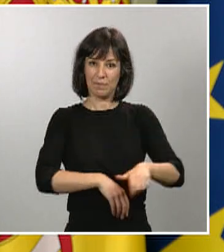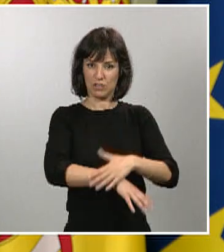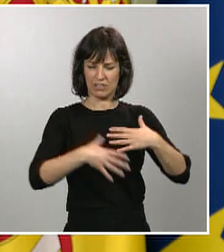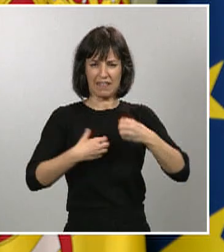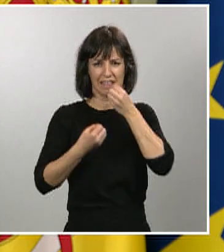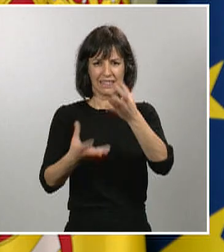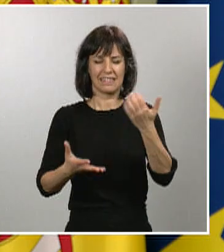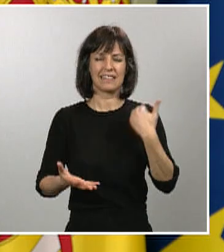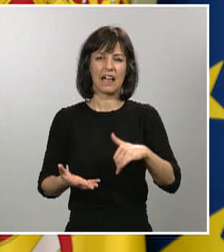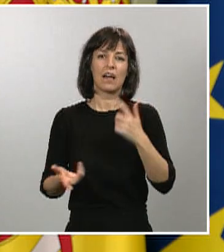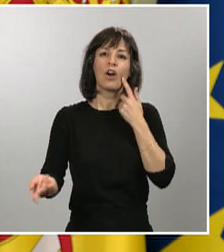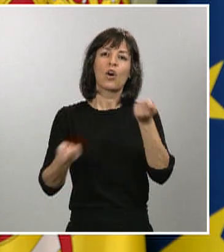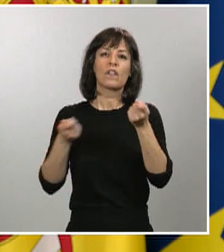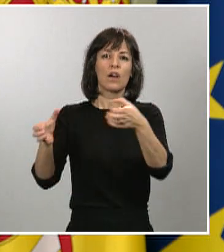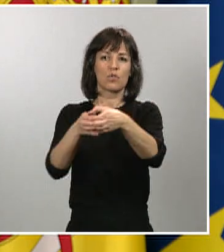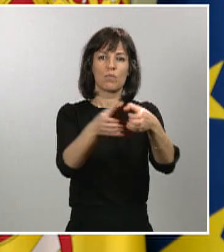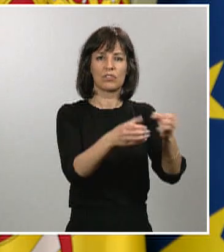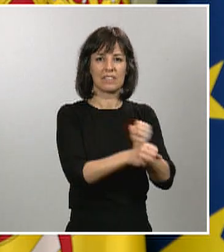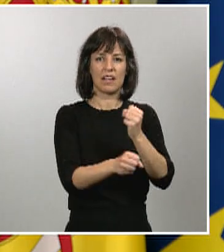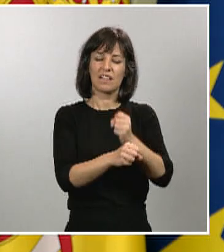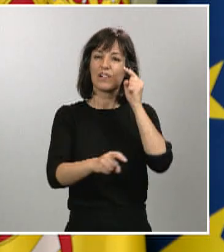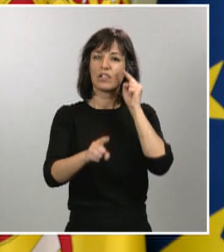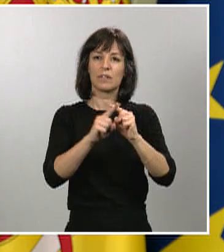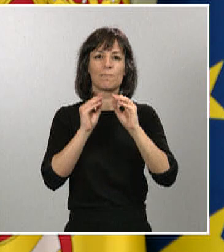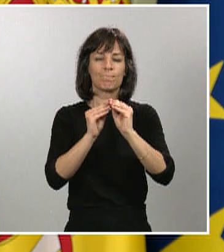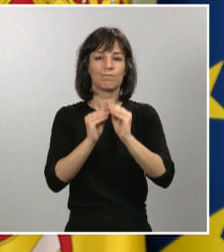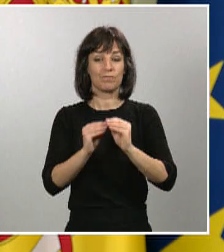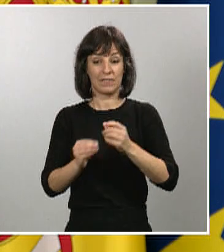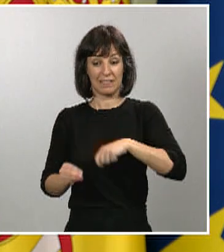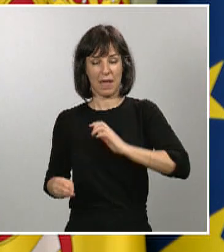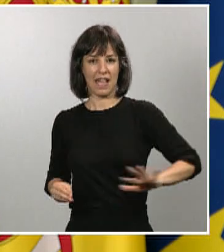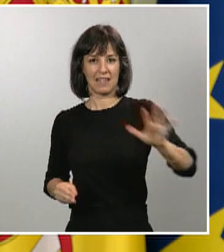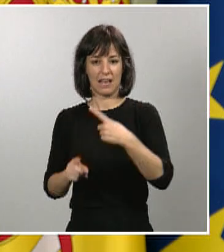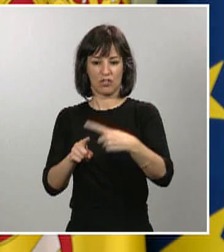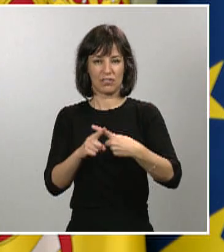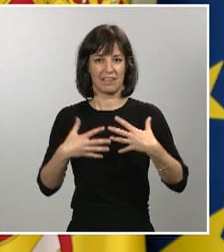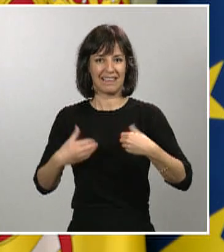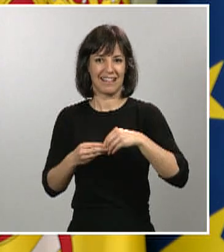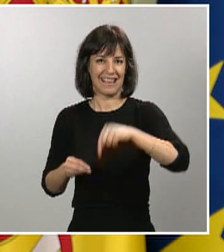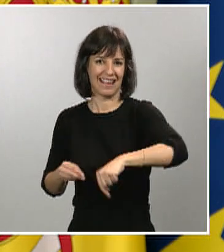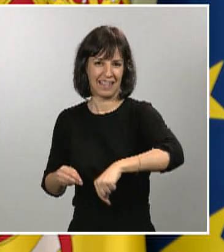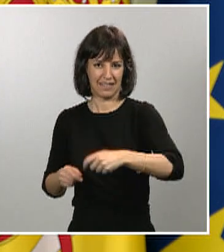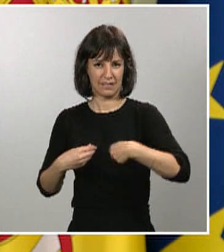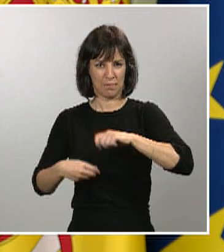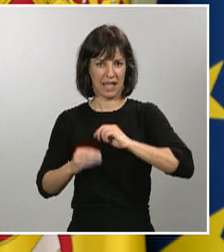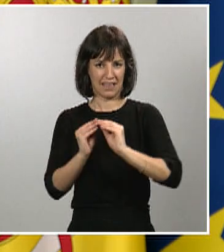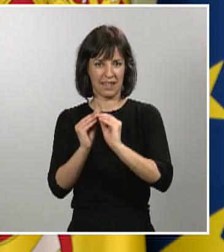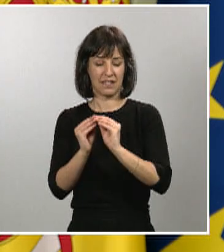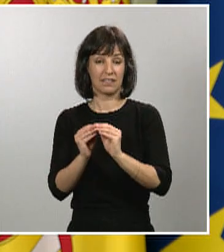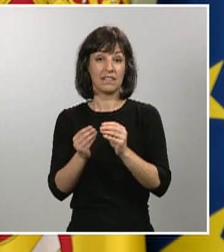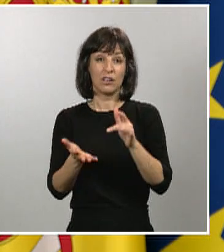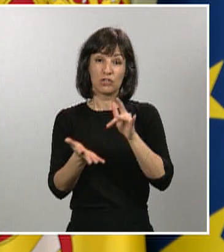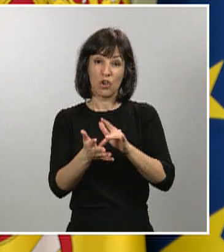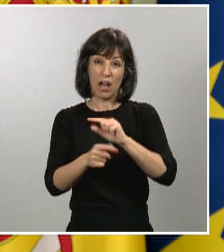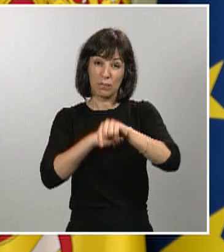grupos de trabajo para desarrollar producción nacional de material sanitario. Nos enfrentamos a una pandemia mundial y, para